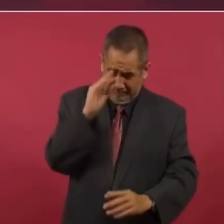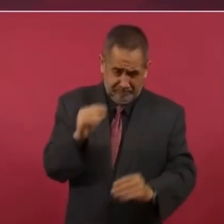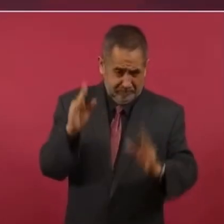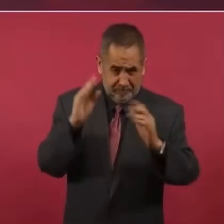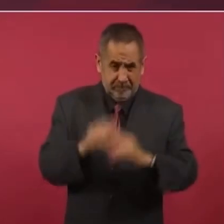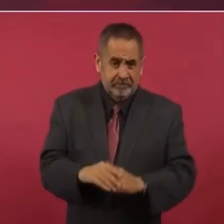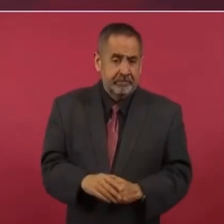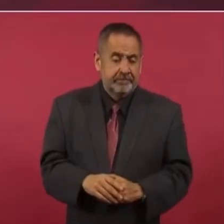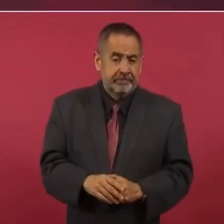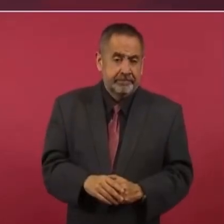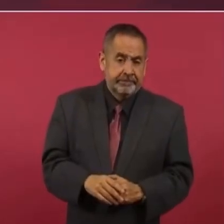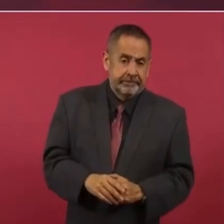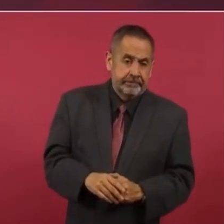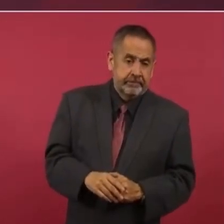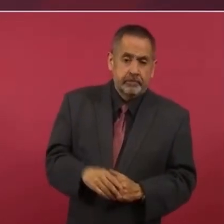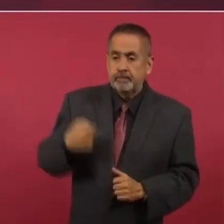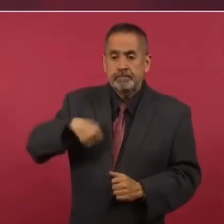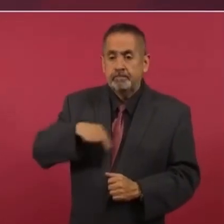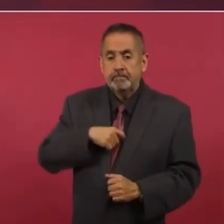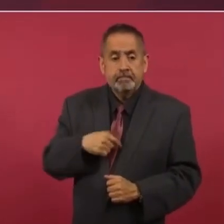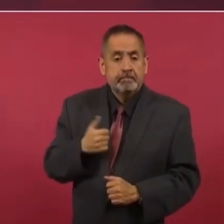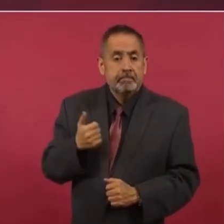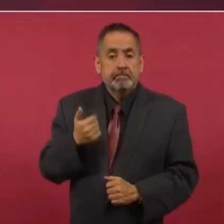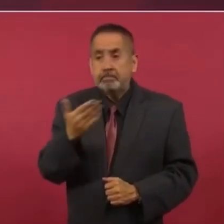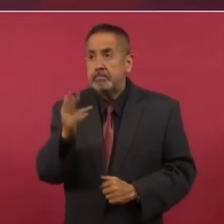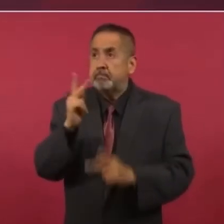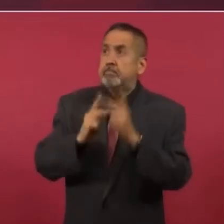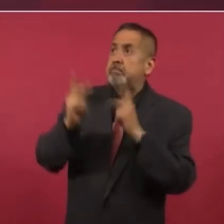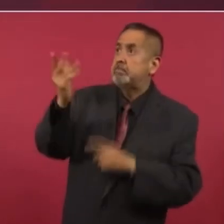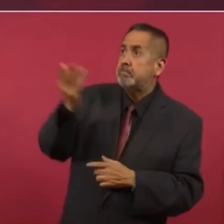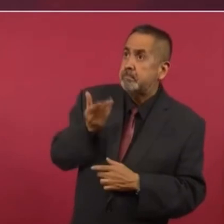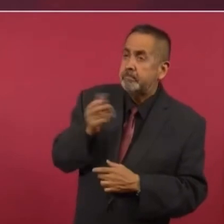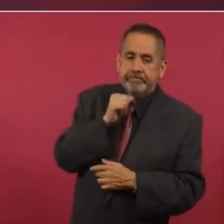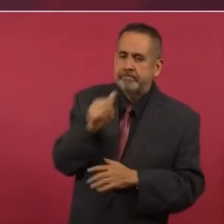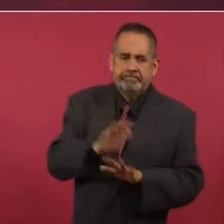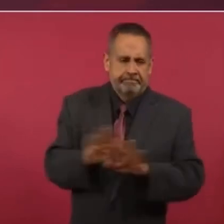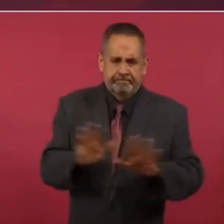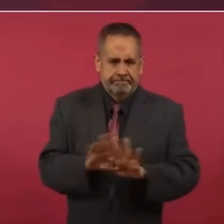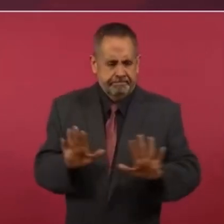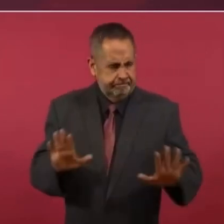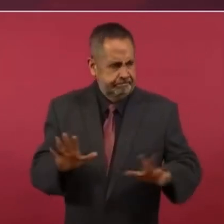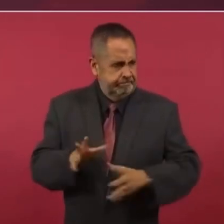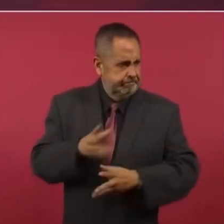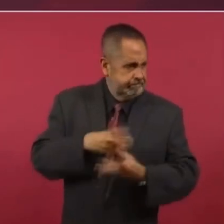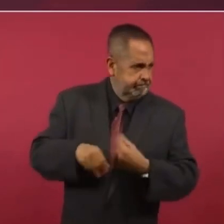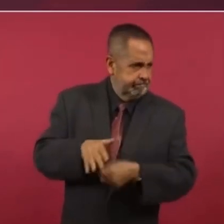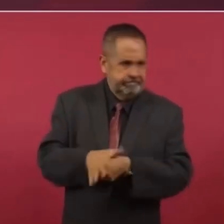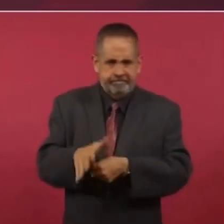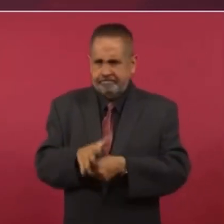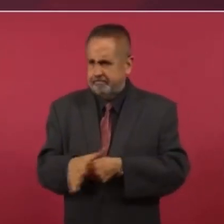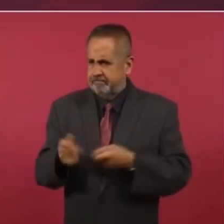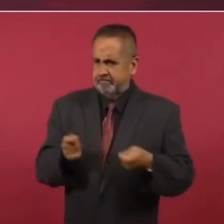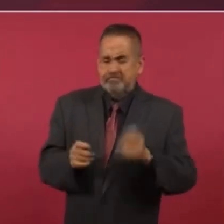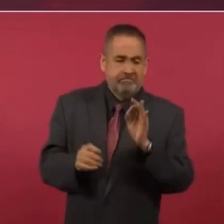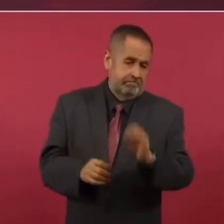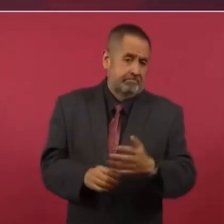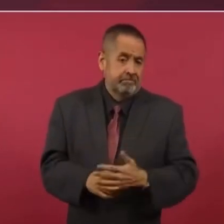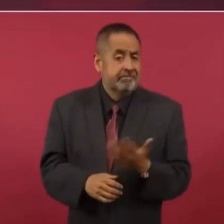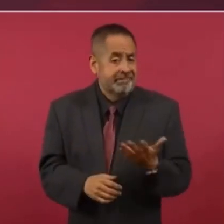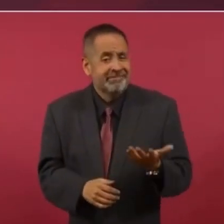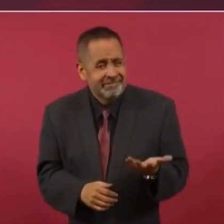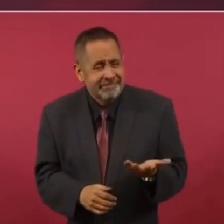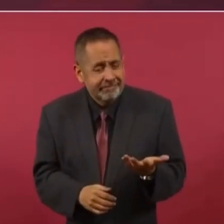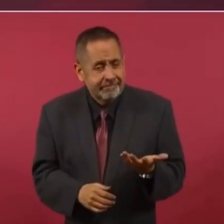Entonces, no hicimos eso. Entonces, es explicar que no